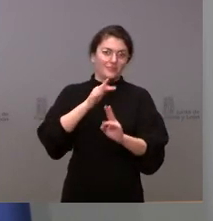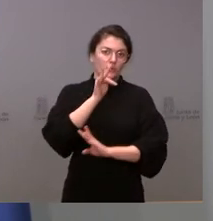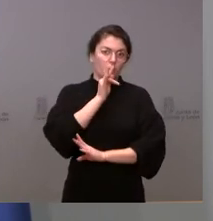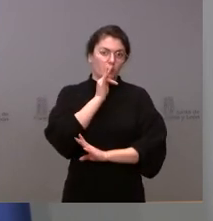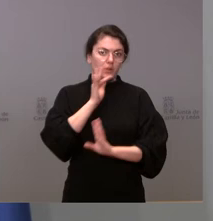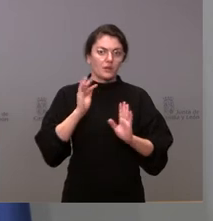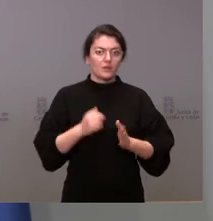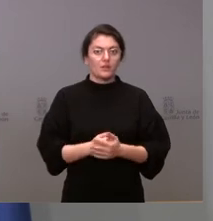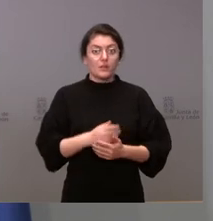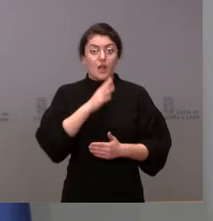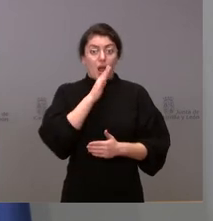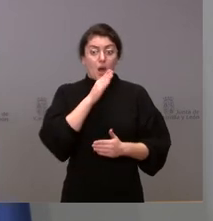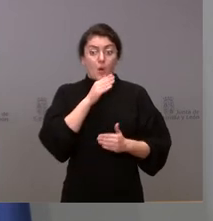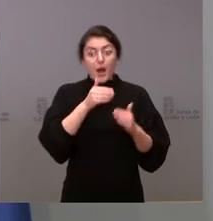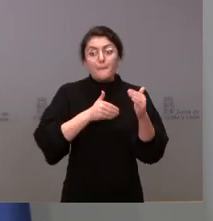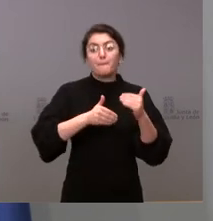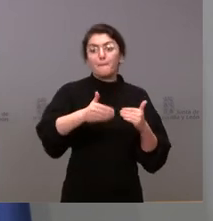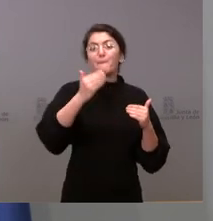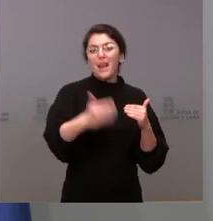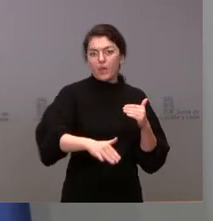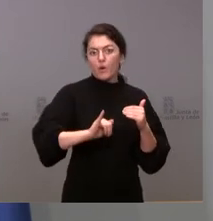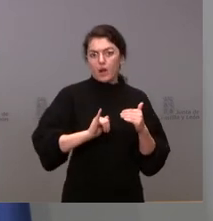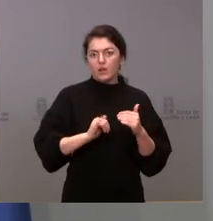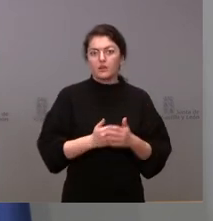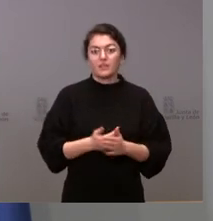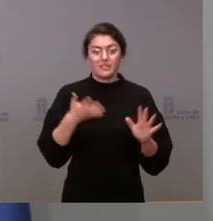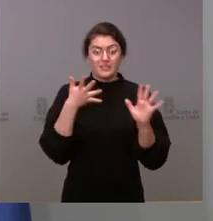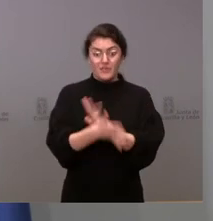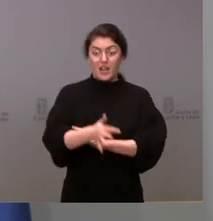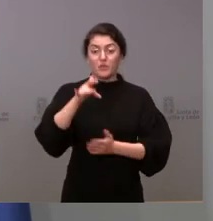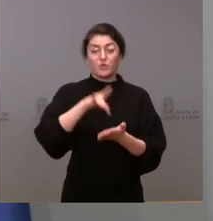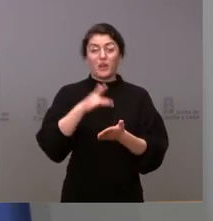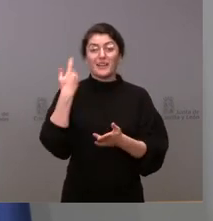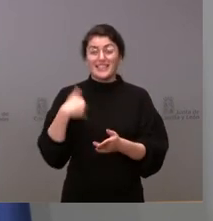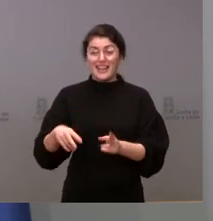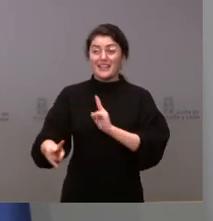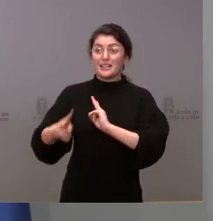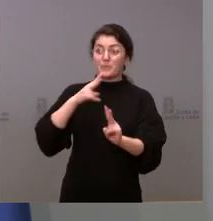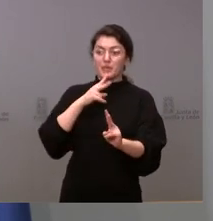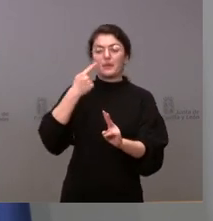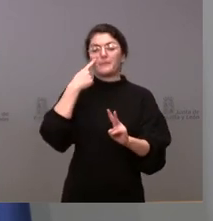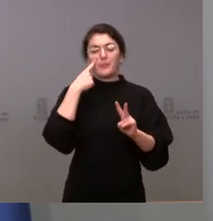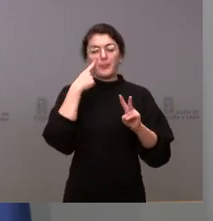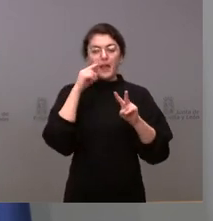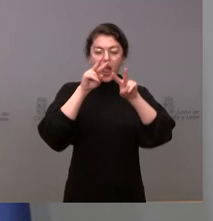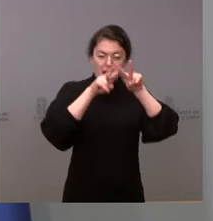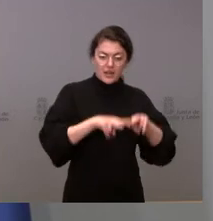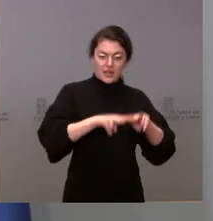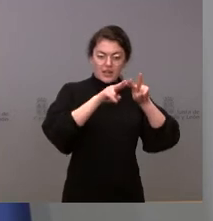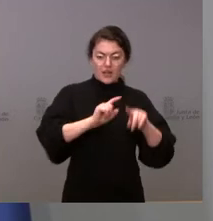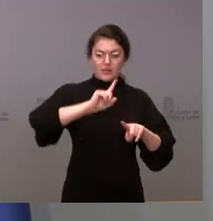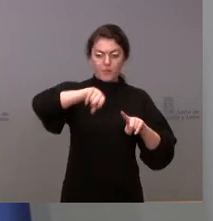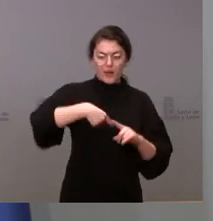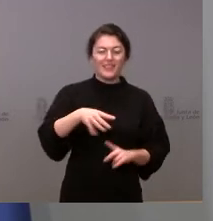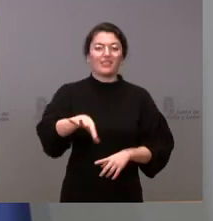estamos en plazo de poderlo recibir y en el momento en que recibamos la contestación la analizaremos y procederemos a tomar las decisiones que correspondan